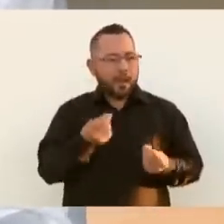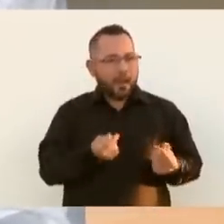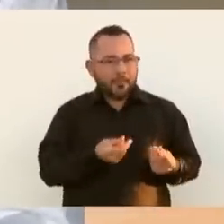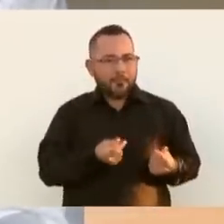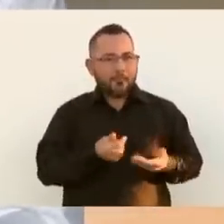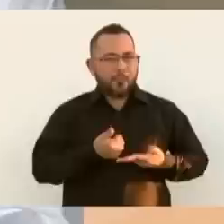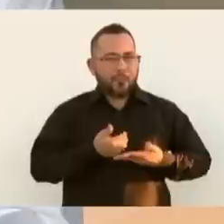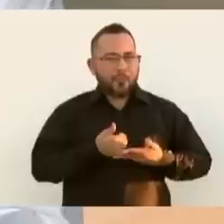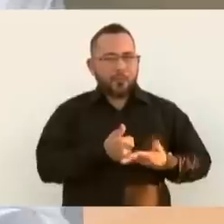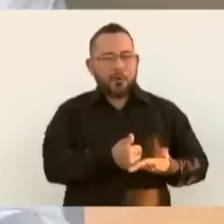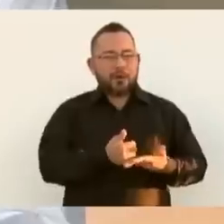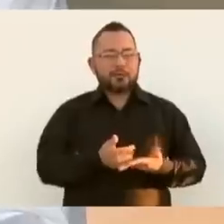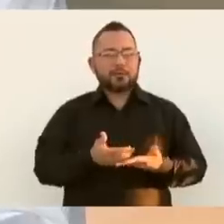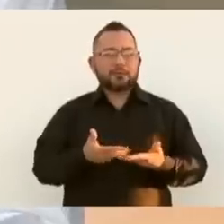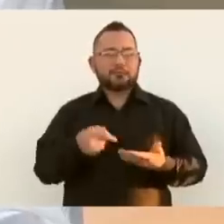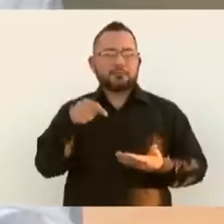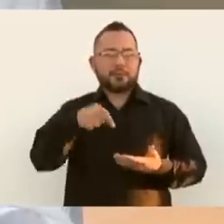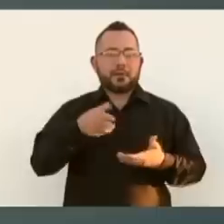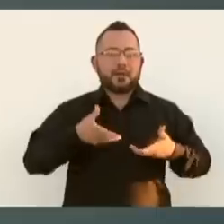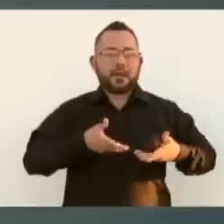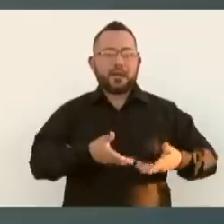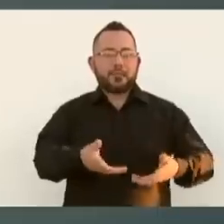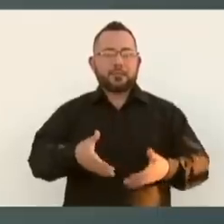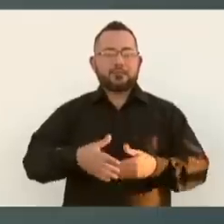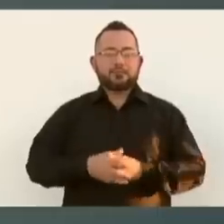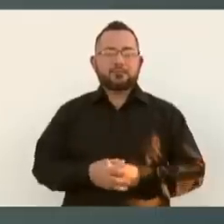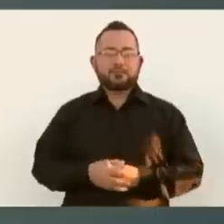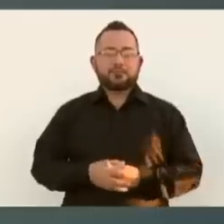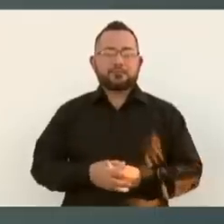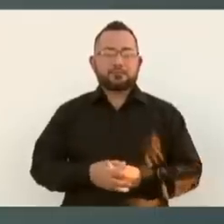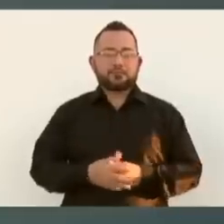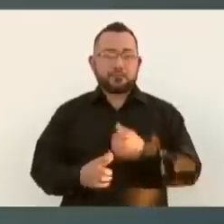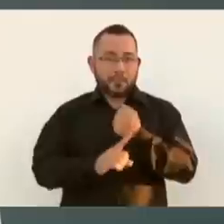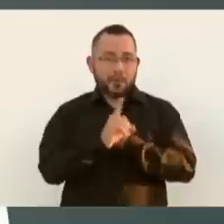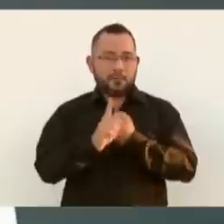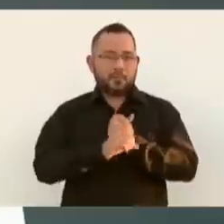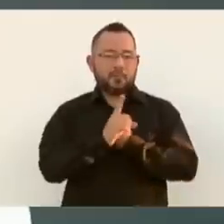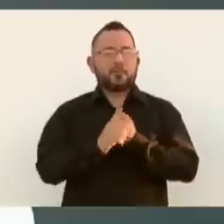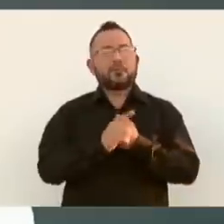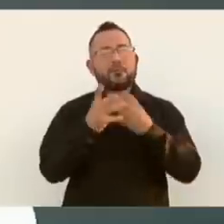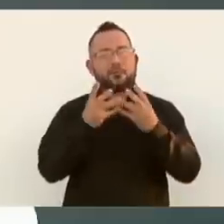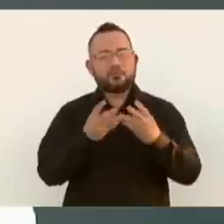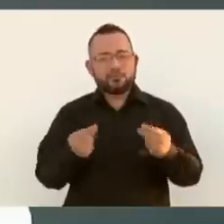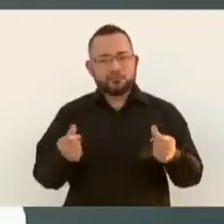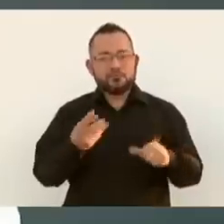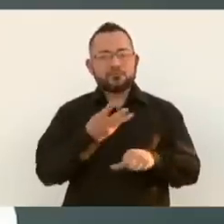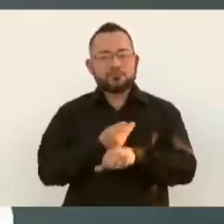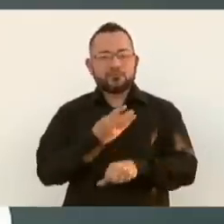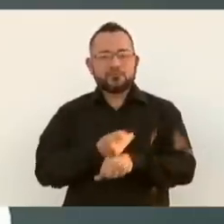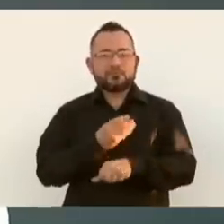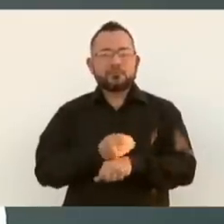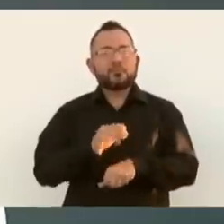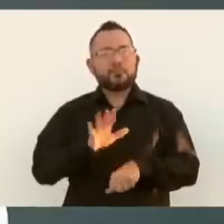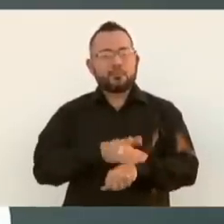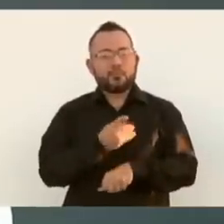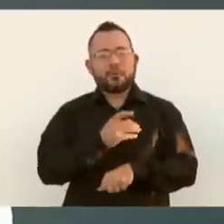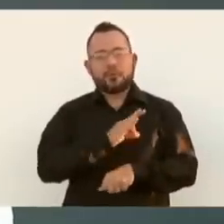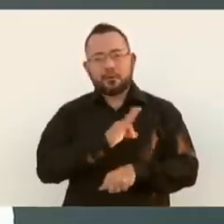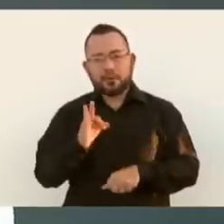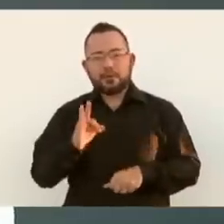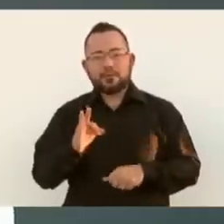a este asunto y que se resuelva el problema y podamos terminar